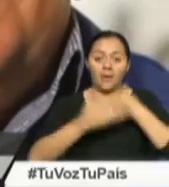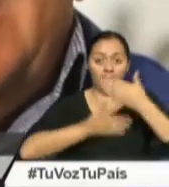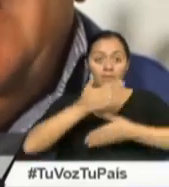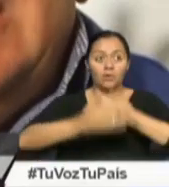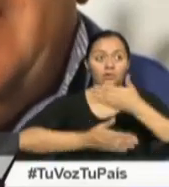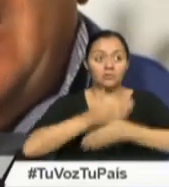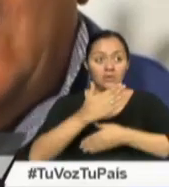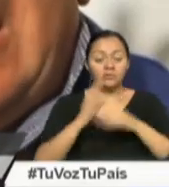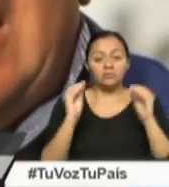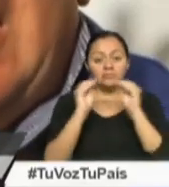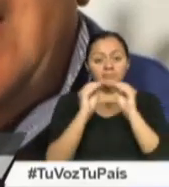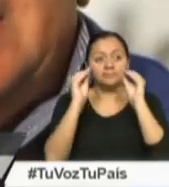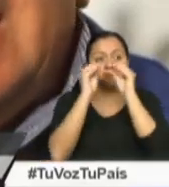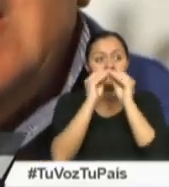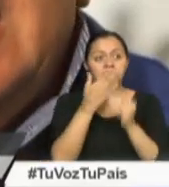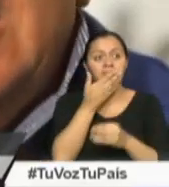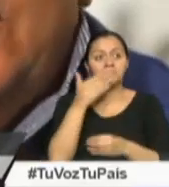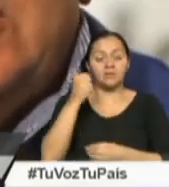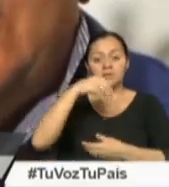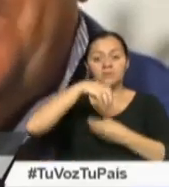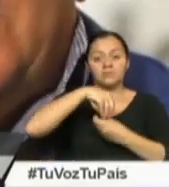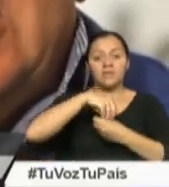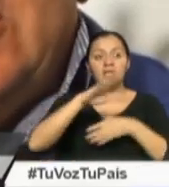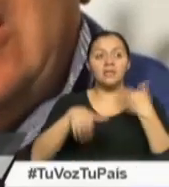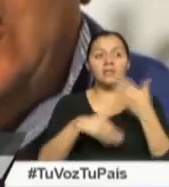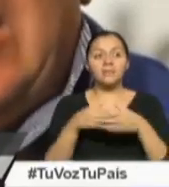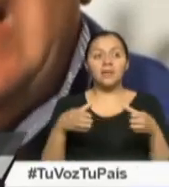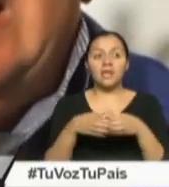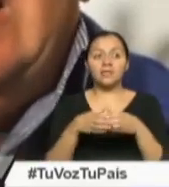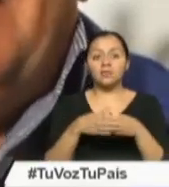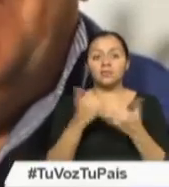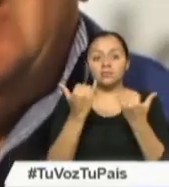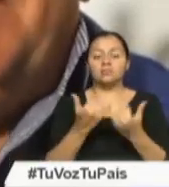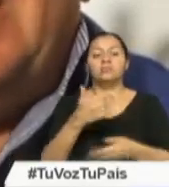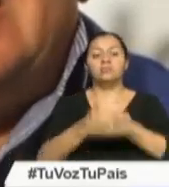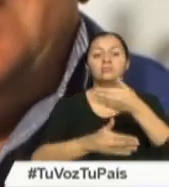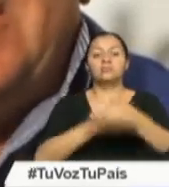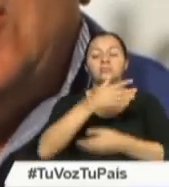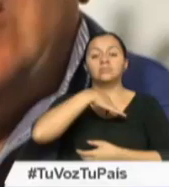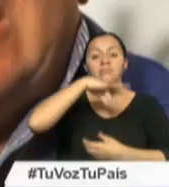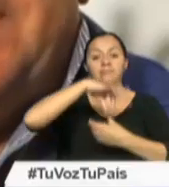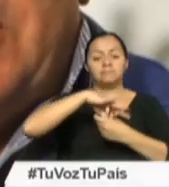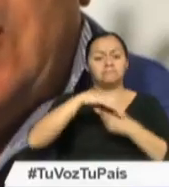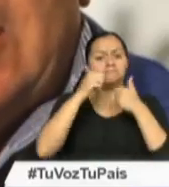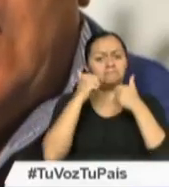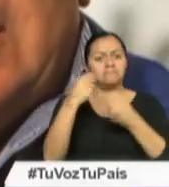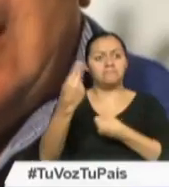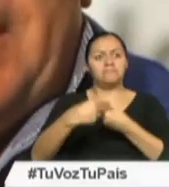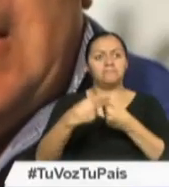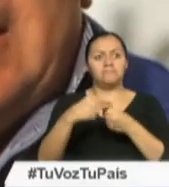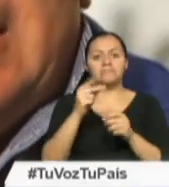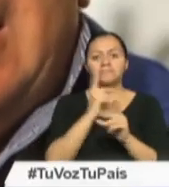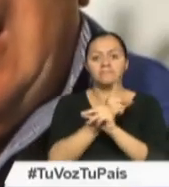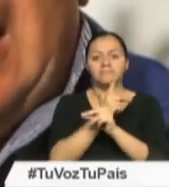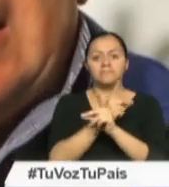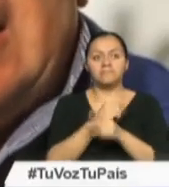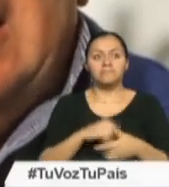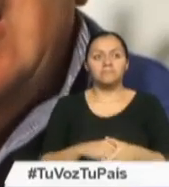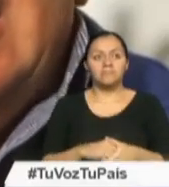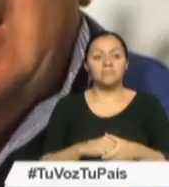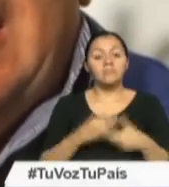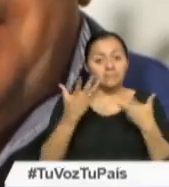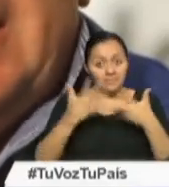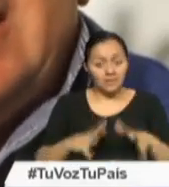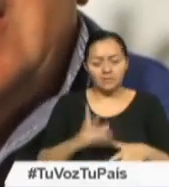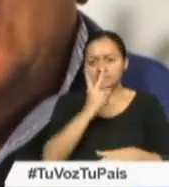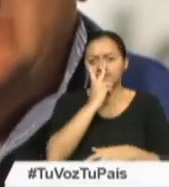nos permitan mejorar cada vez más nuestro proceso electoral y la plena participación de las personas con discapacidad. Es